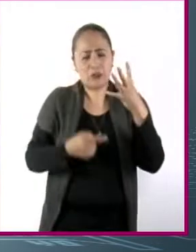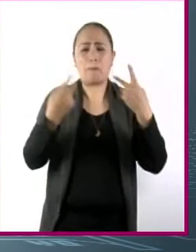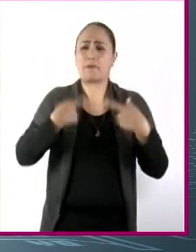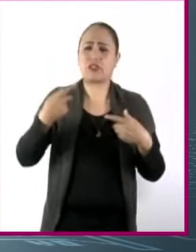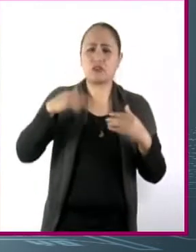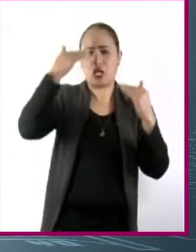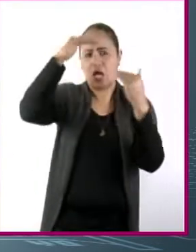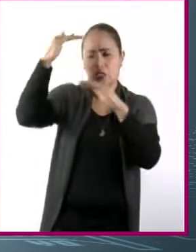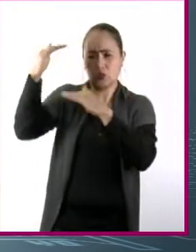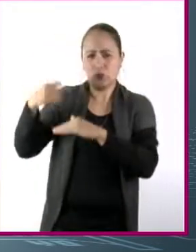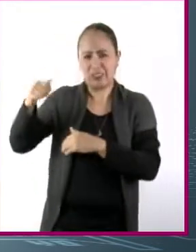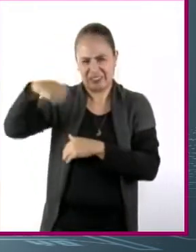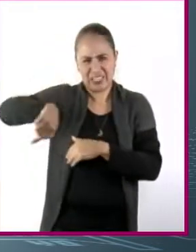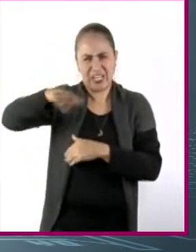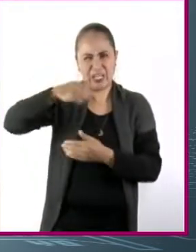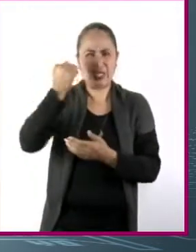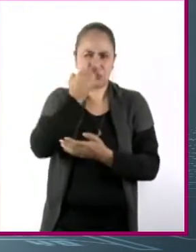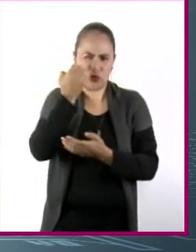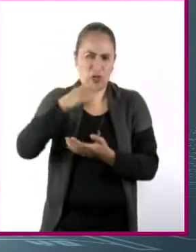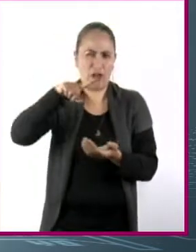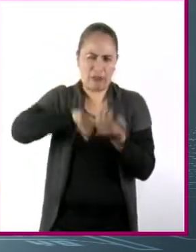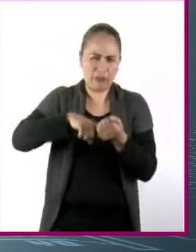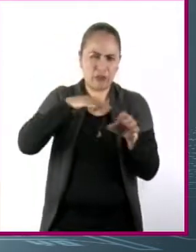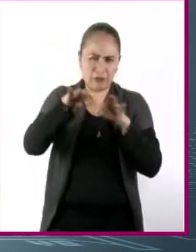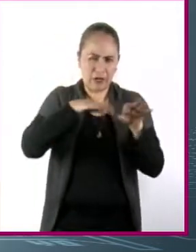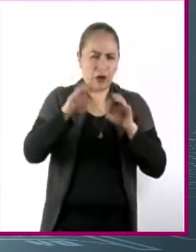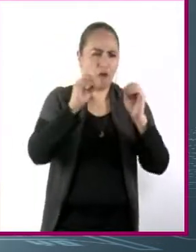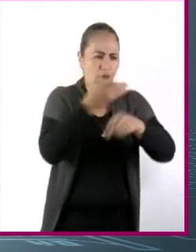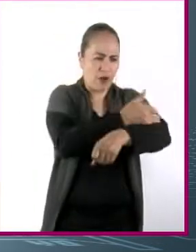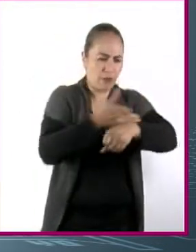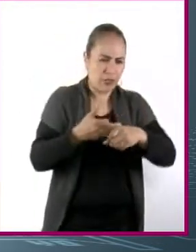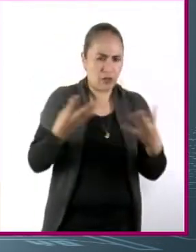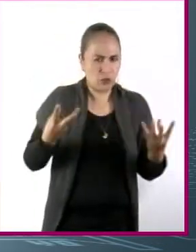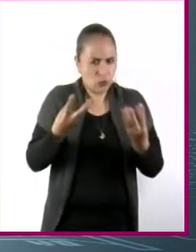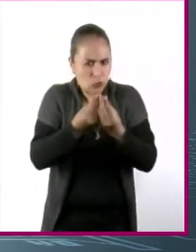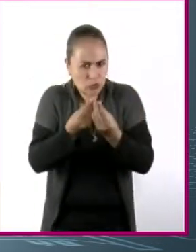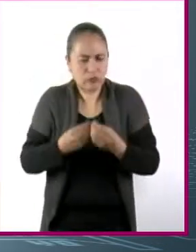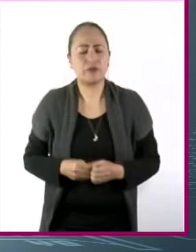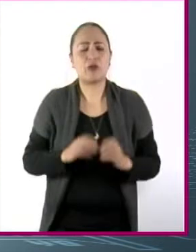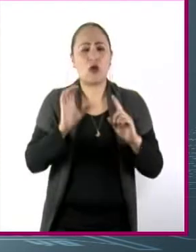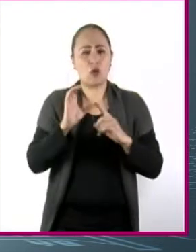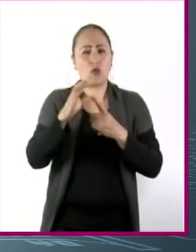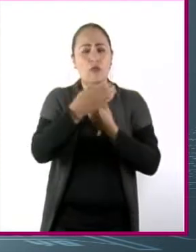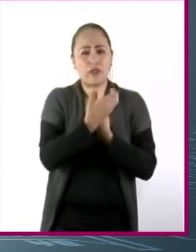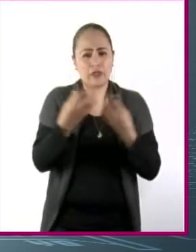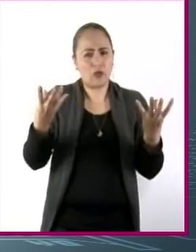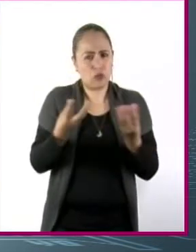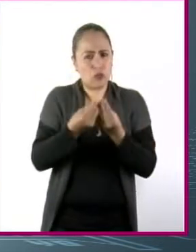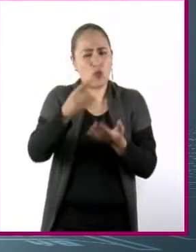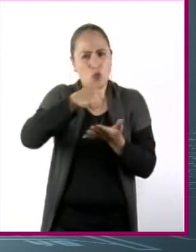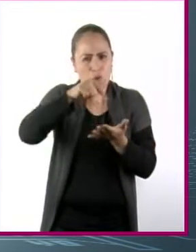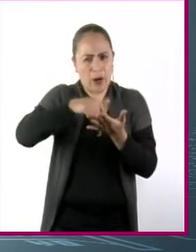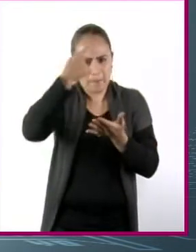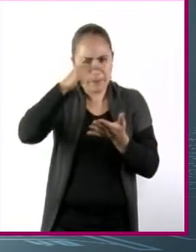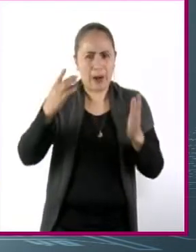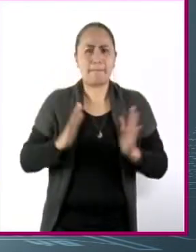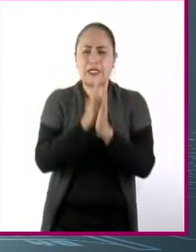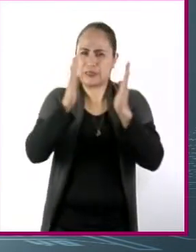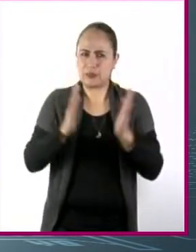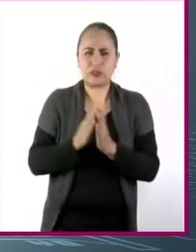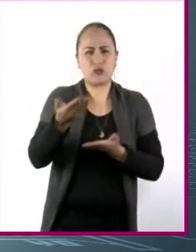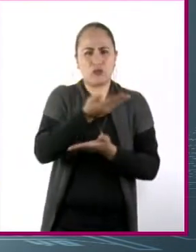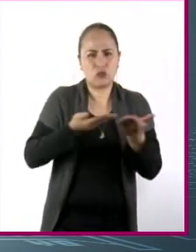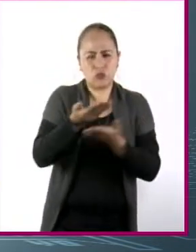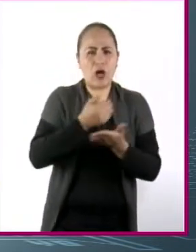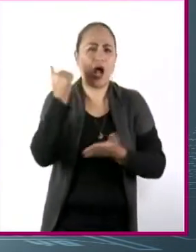las personas del centro educativo o a las familias. El comité es un espacio de participación estudiantil y de trabajo colaborativo